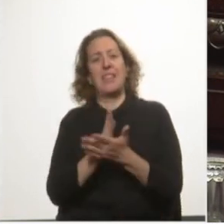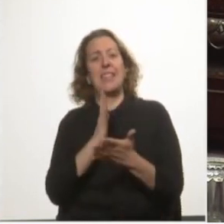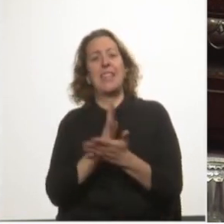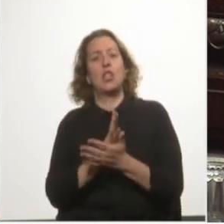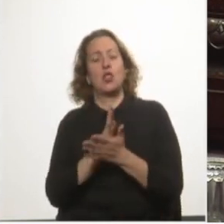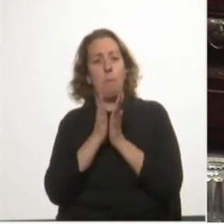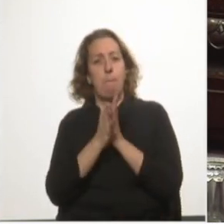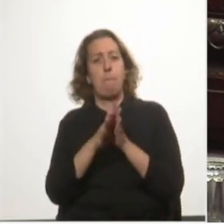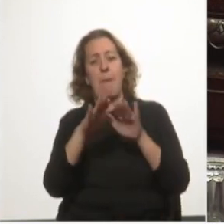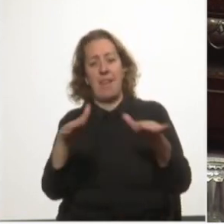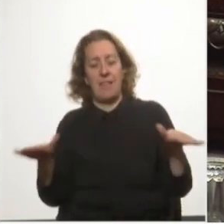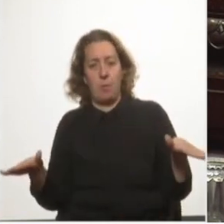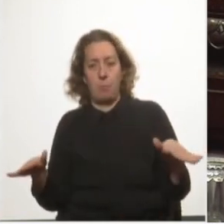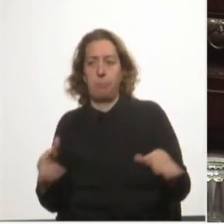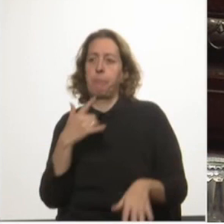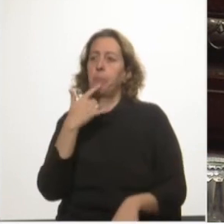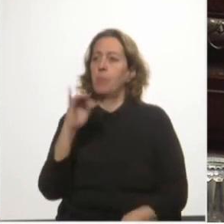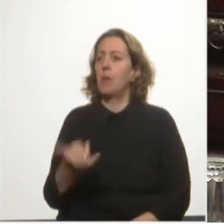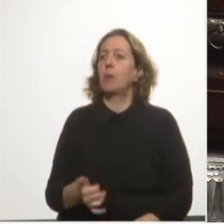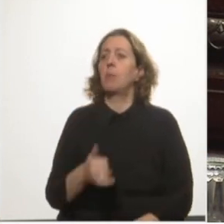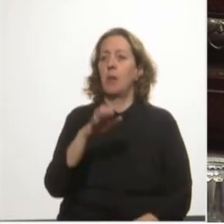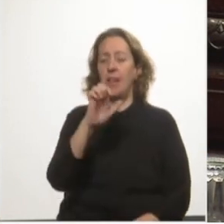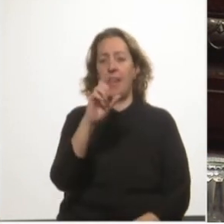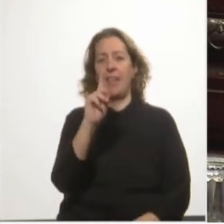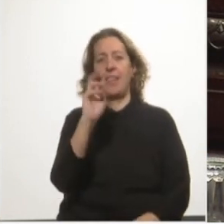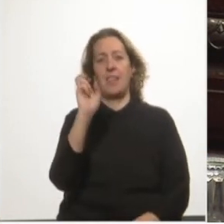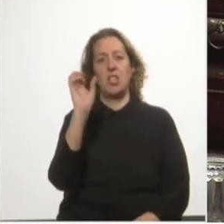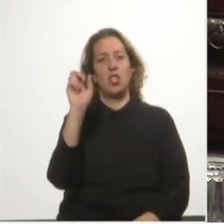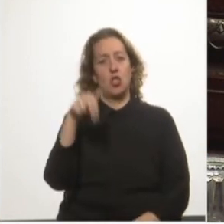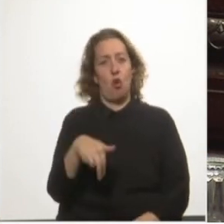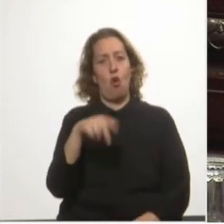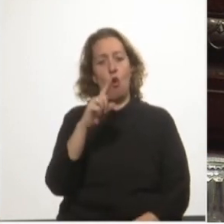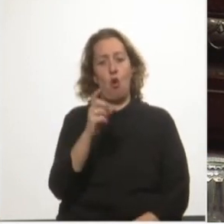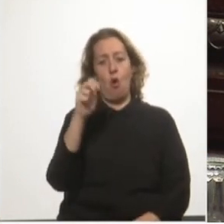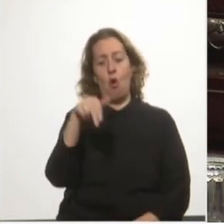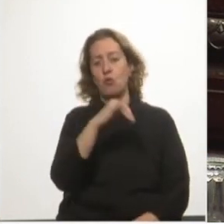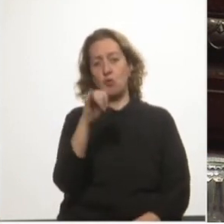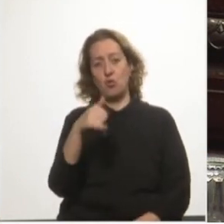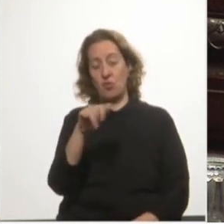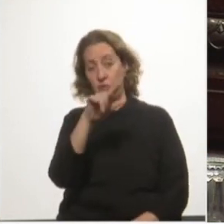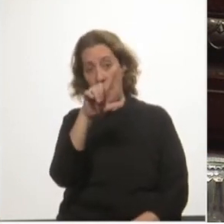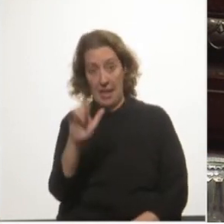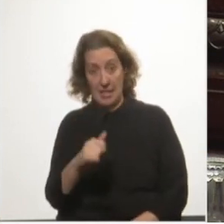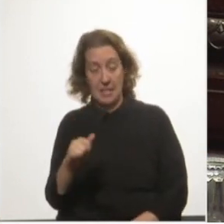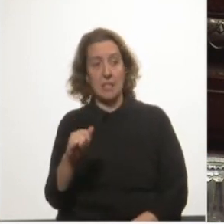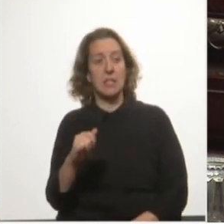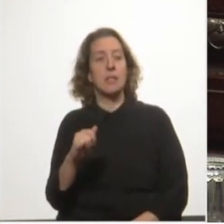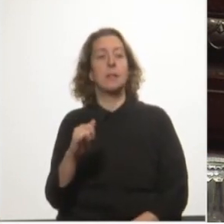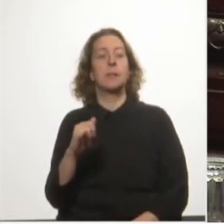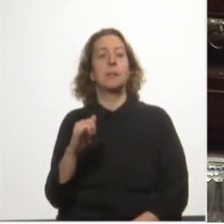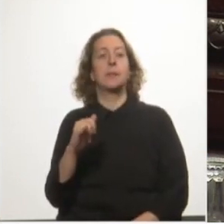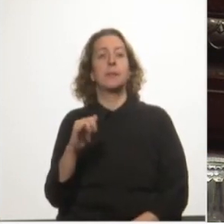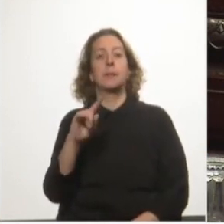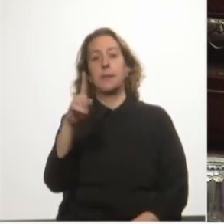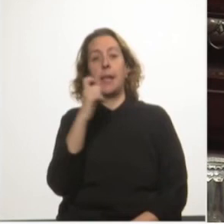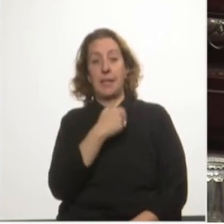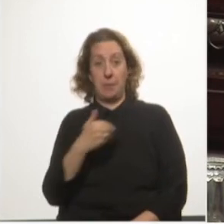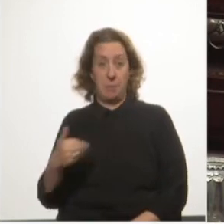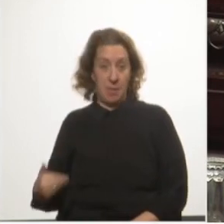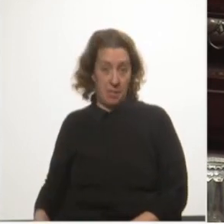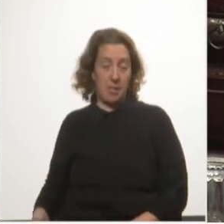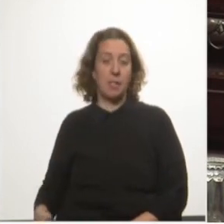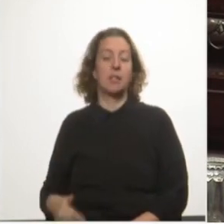Por ejemplo, el doctor Edison González Lapeire, ex presidente de la Administración Nacional de Puertos, que dice,